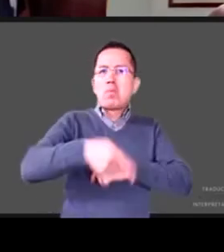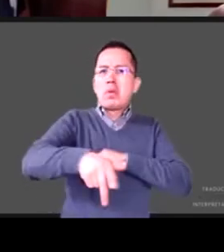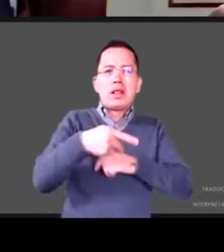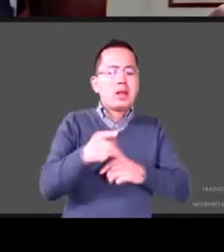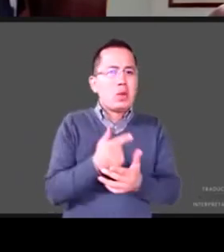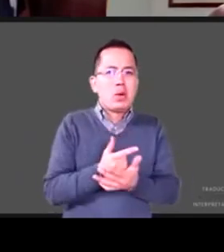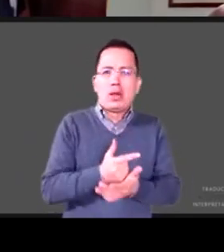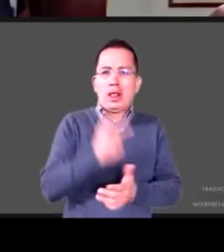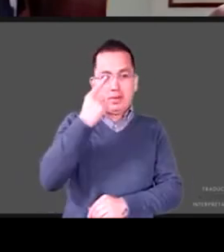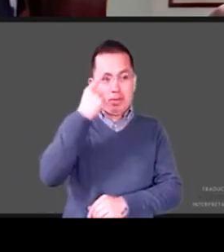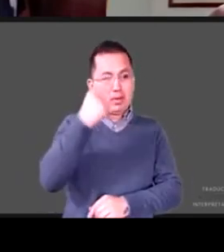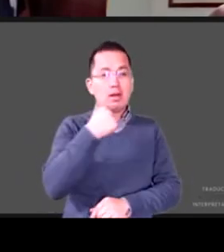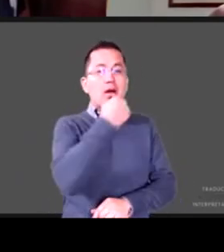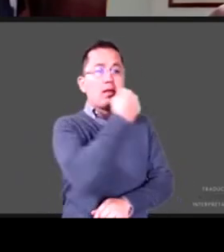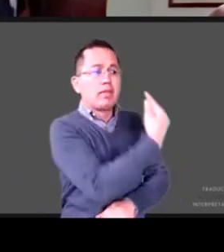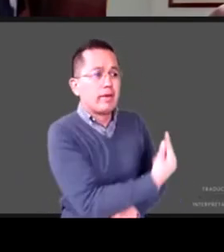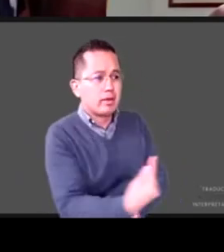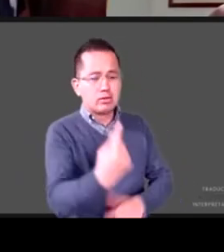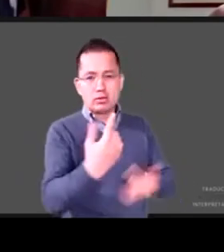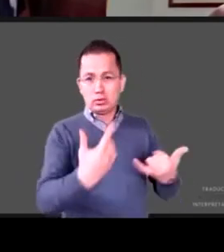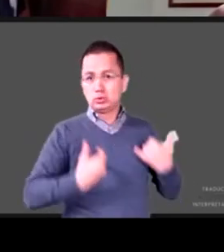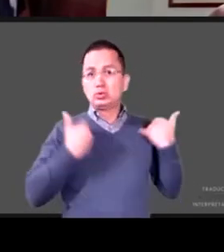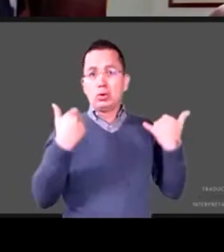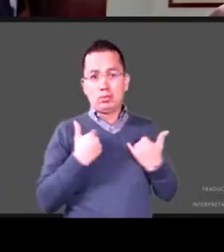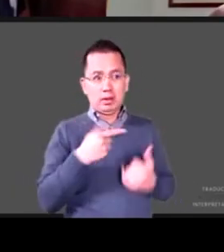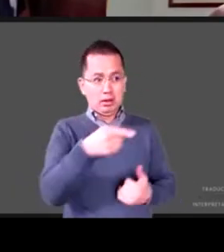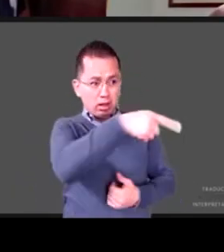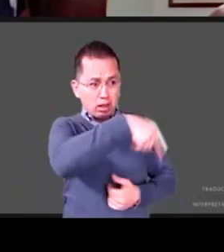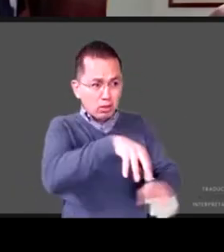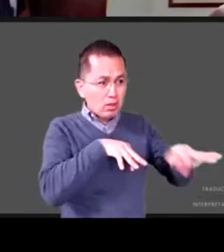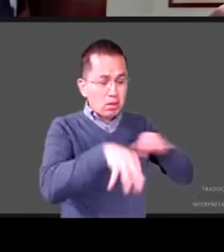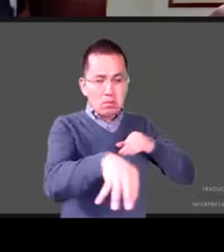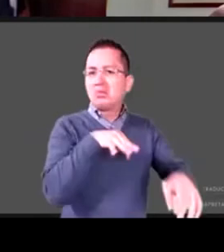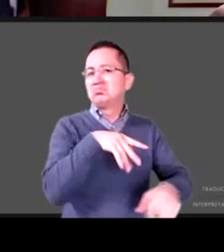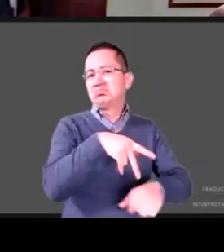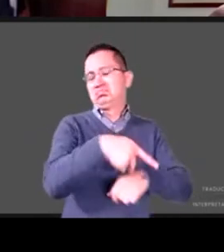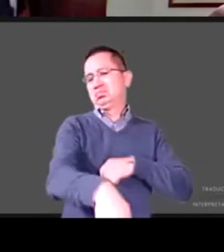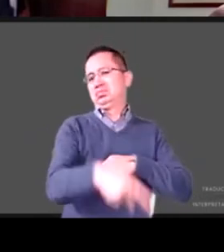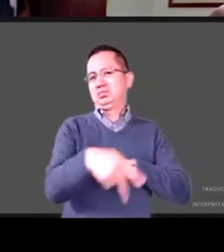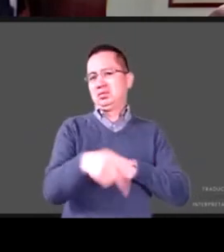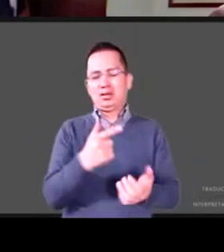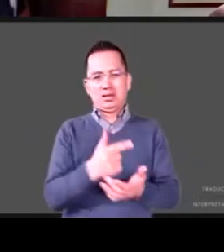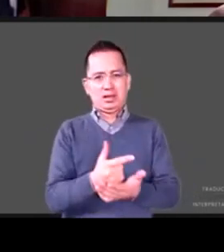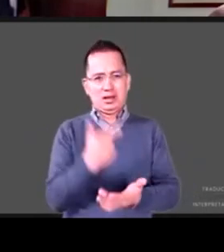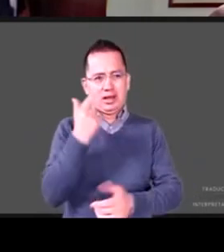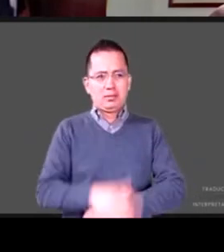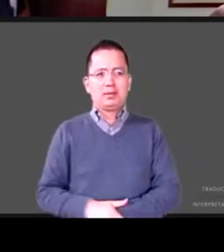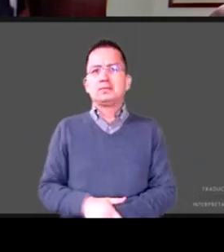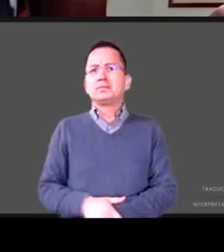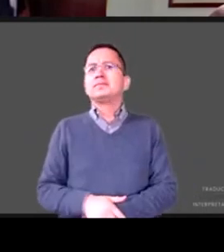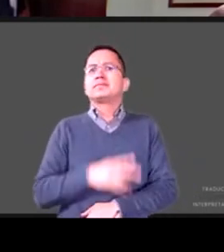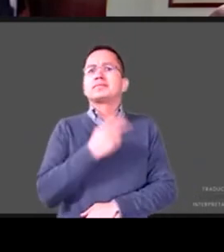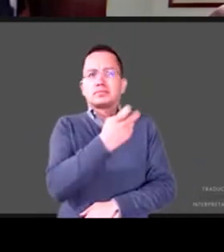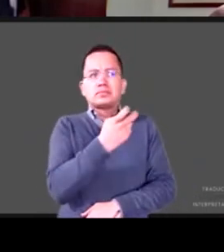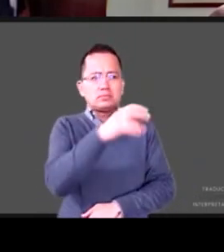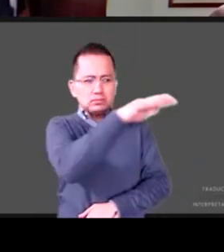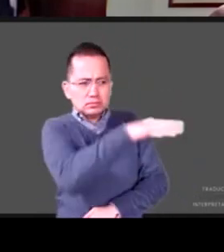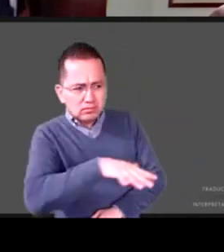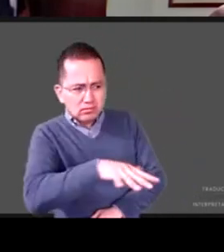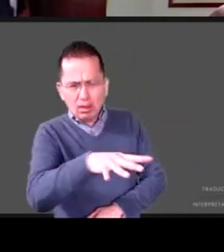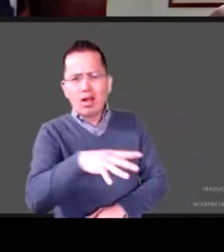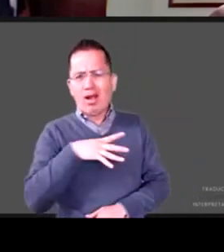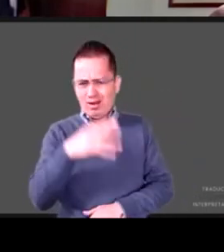adolescentes que se encuentran trabajando atrás de esto me refiero a algunos elementos o sea no hay duda que este